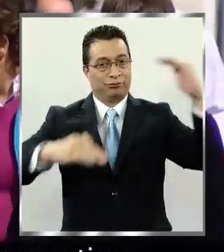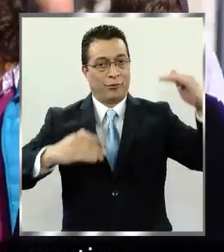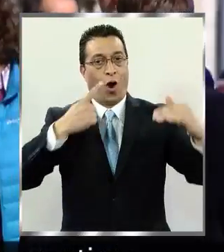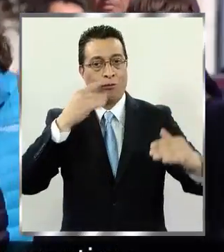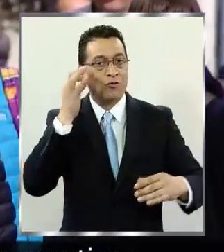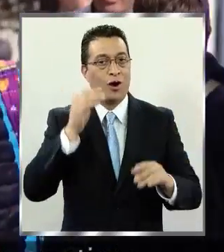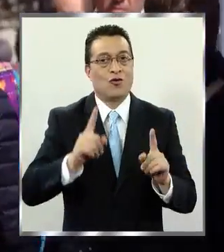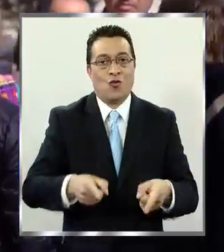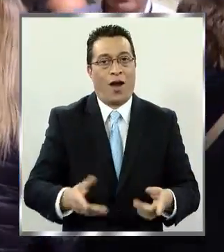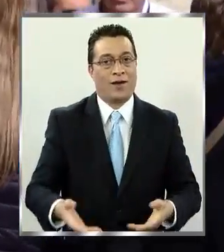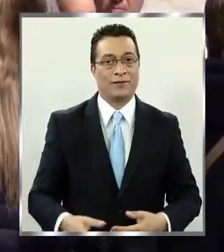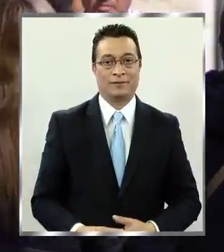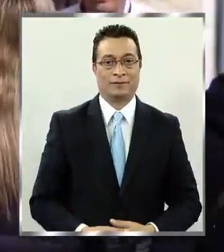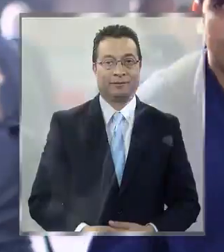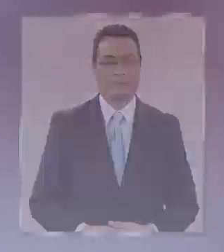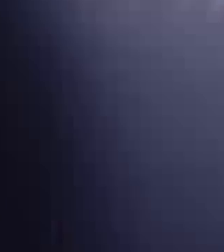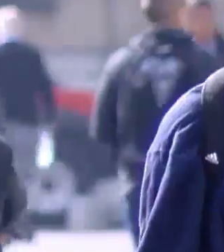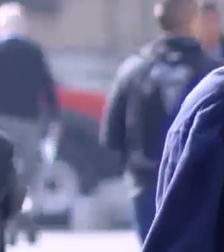se mantiene.